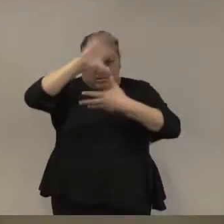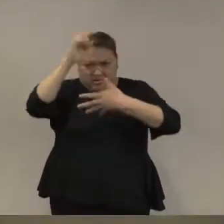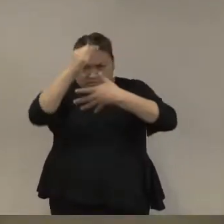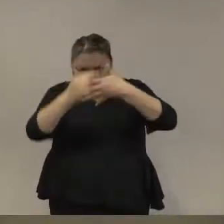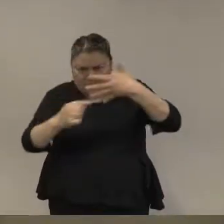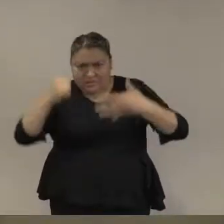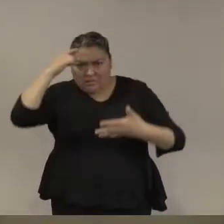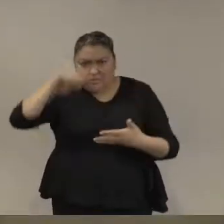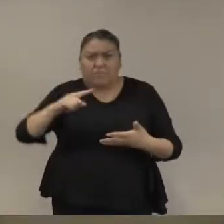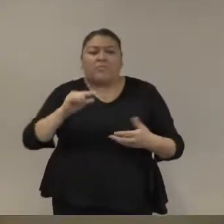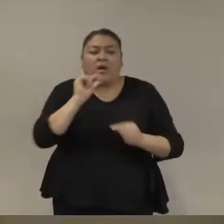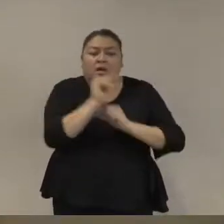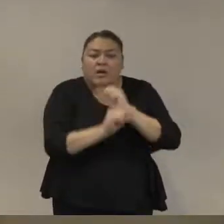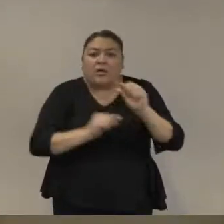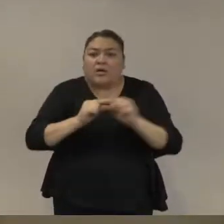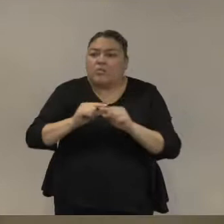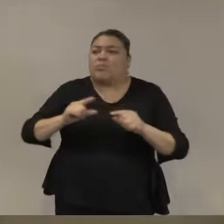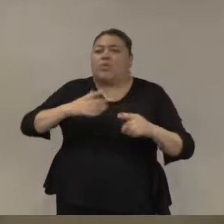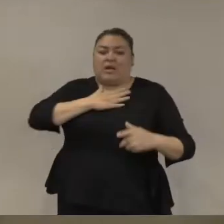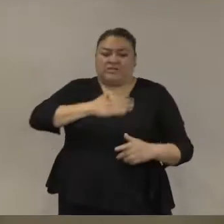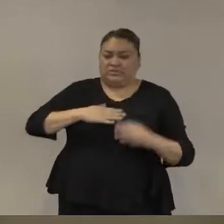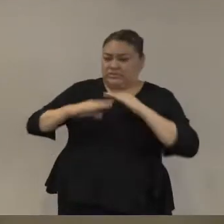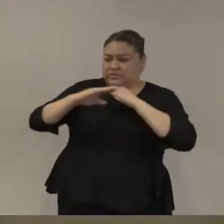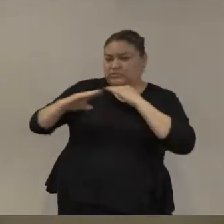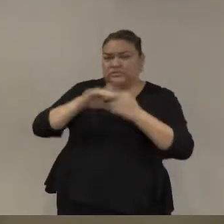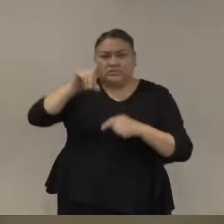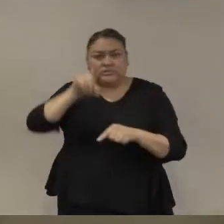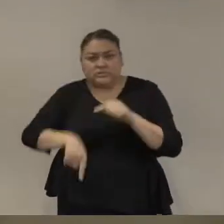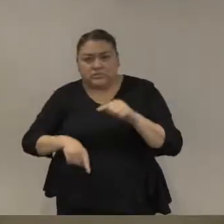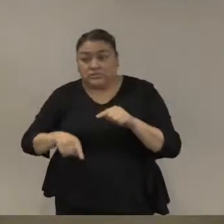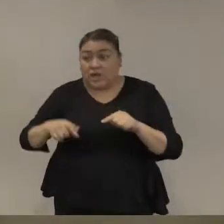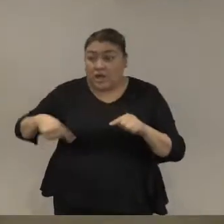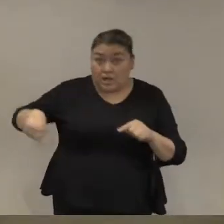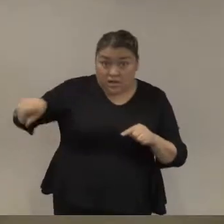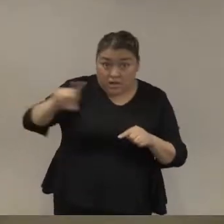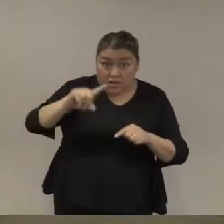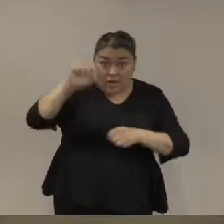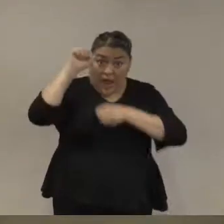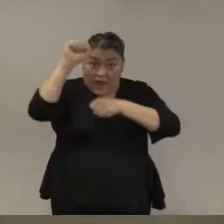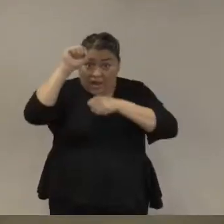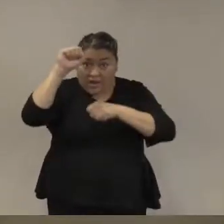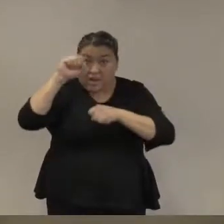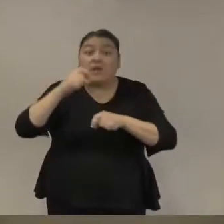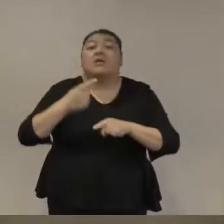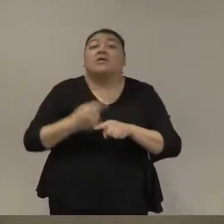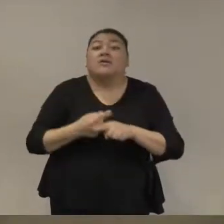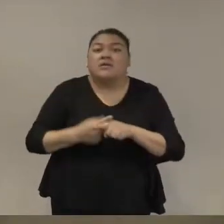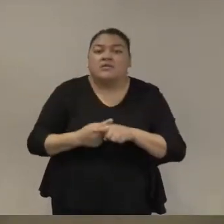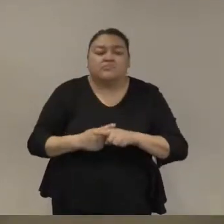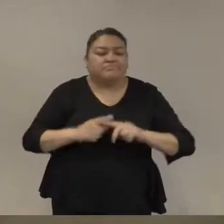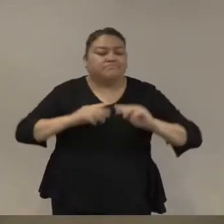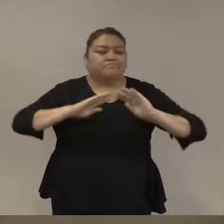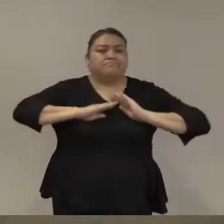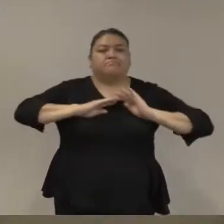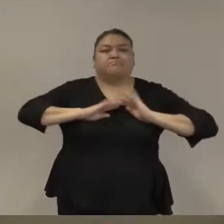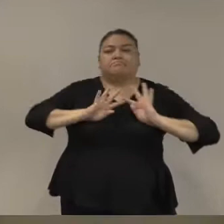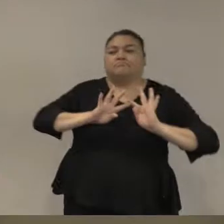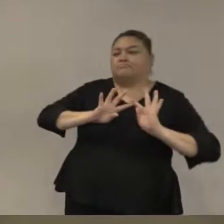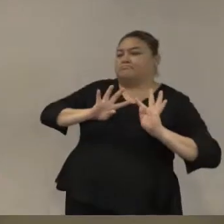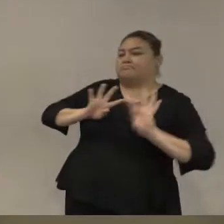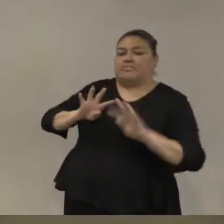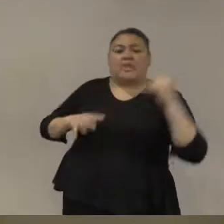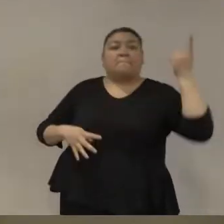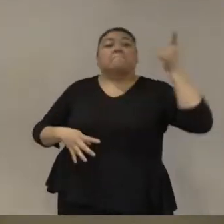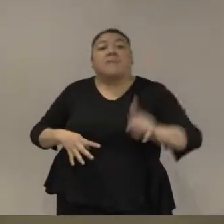desmantelar paulatinamente la democracia. Esos tipos de líderes están avanzados bastante ahora y las fuerzas armadas reciben